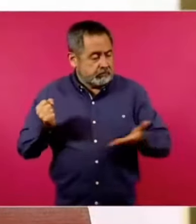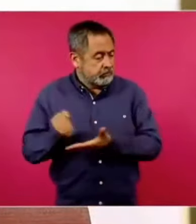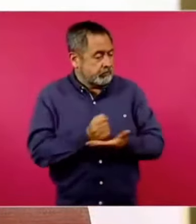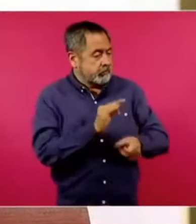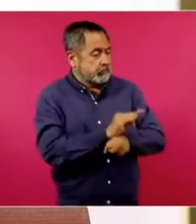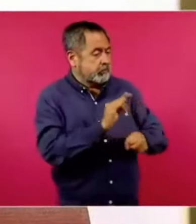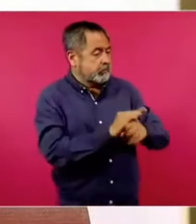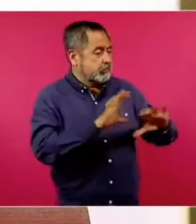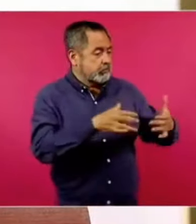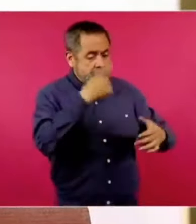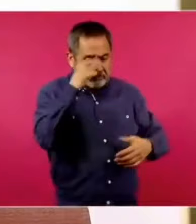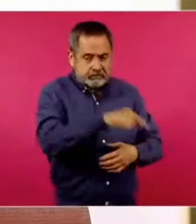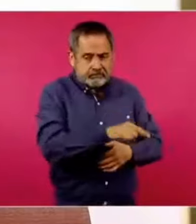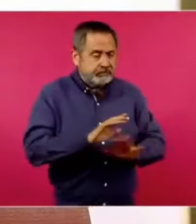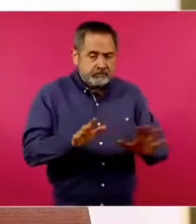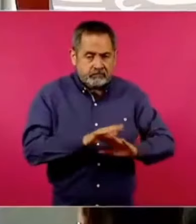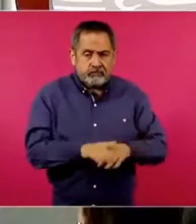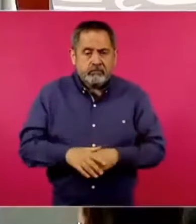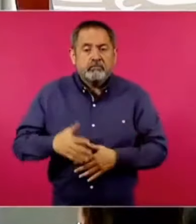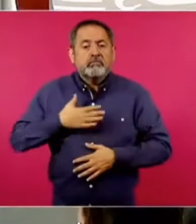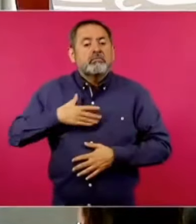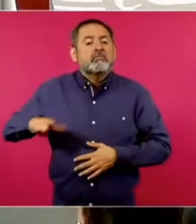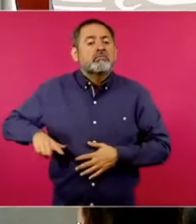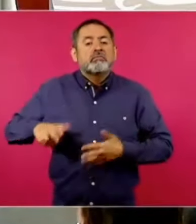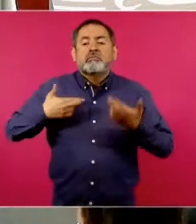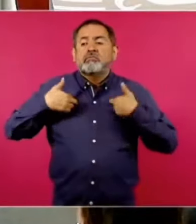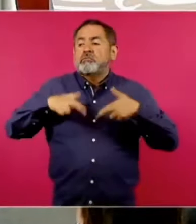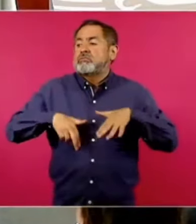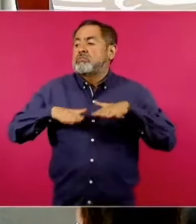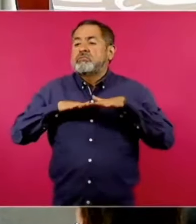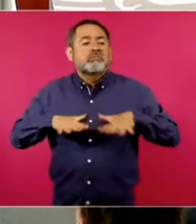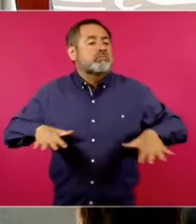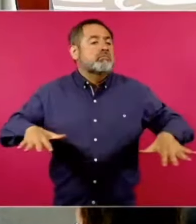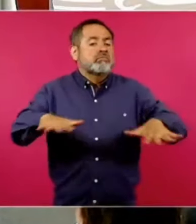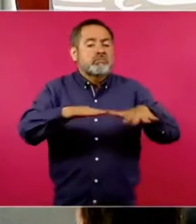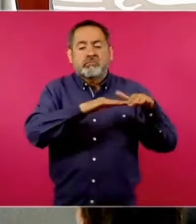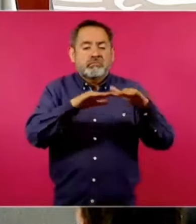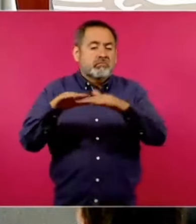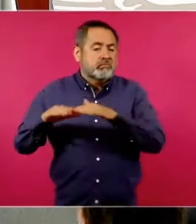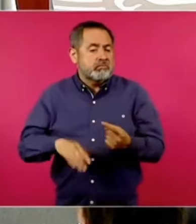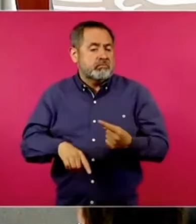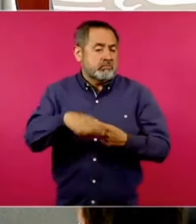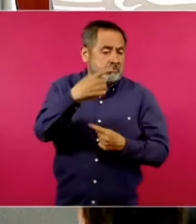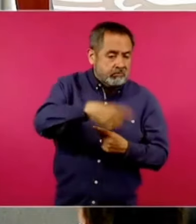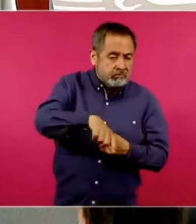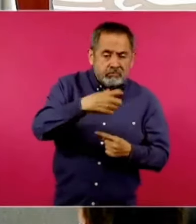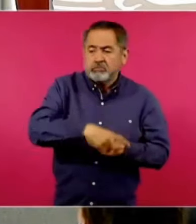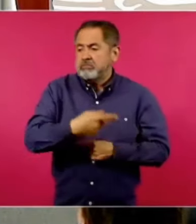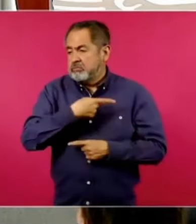El gobierno representa a todos, a ricos, a pobres,